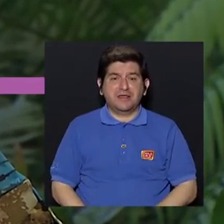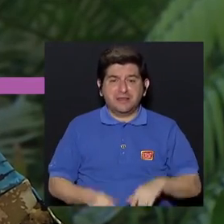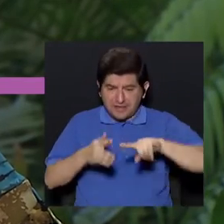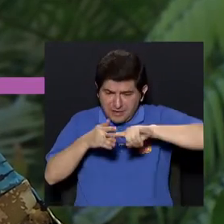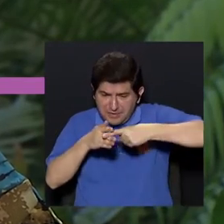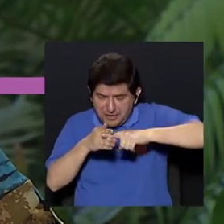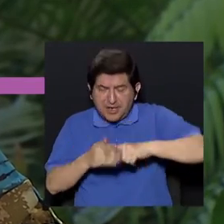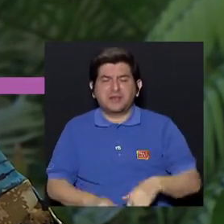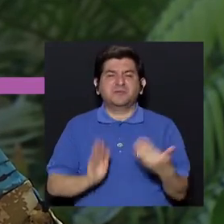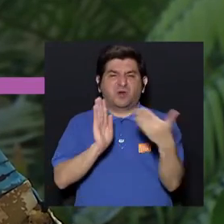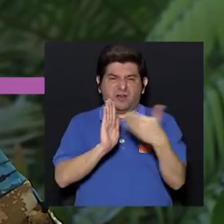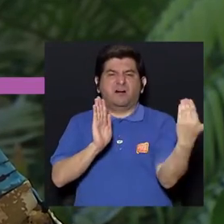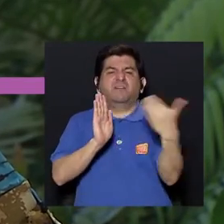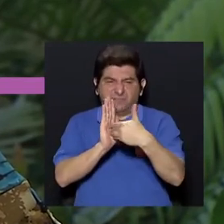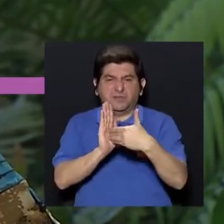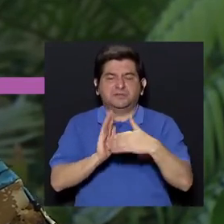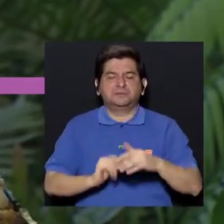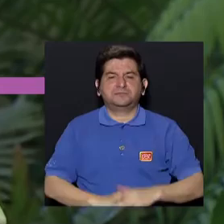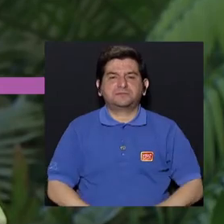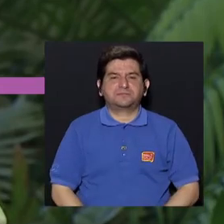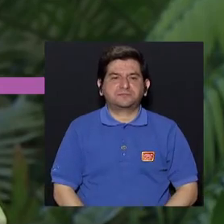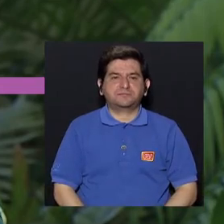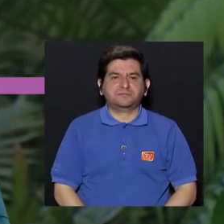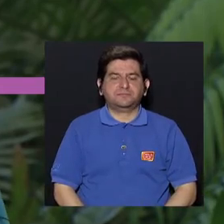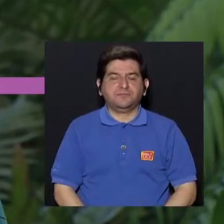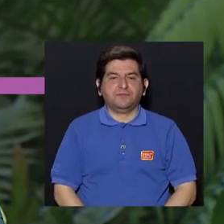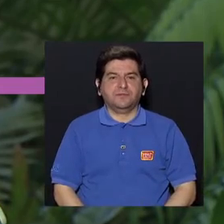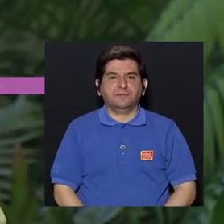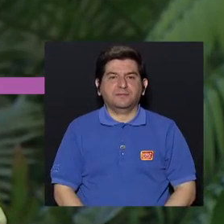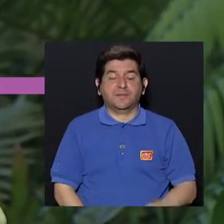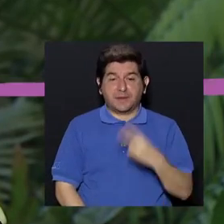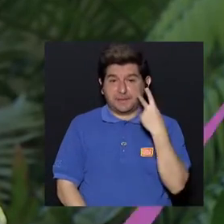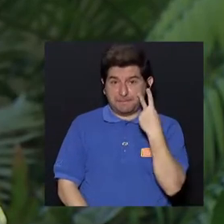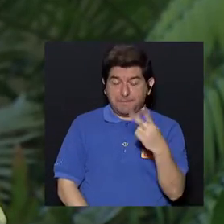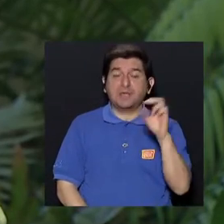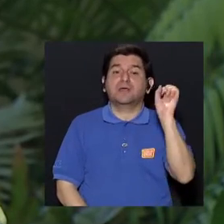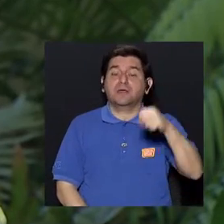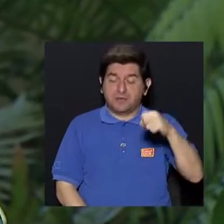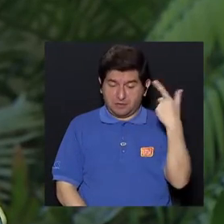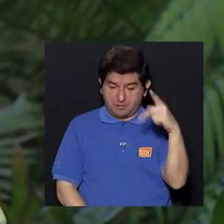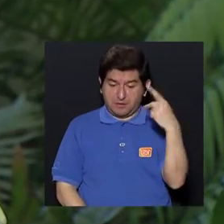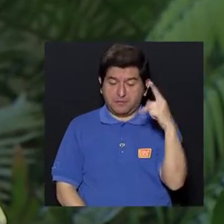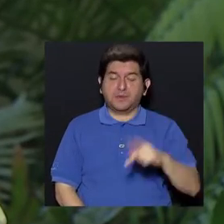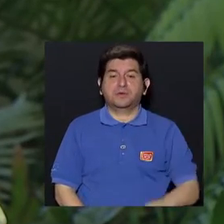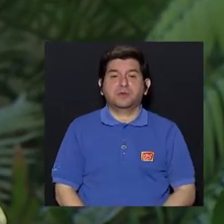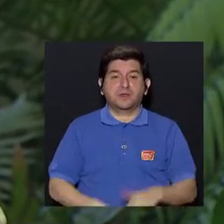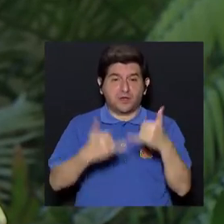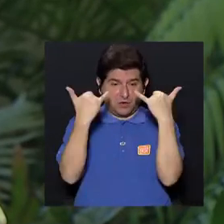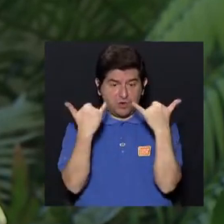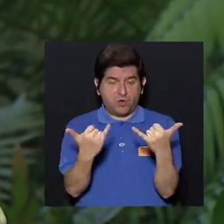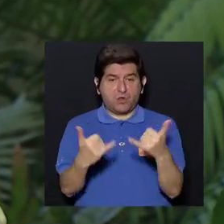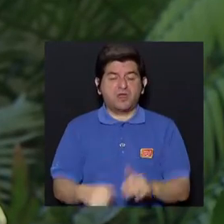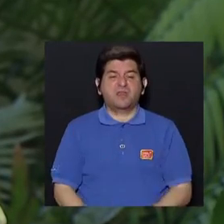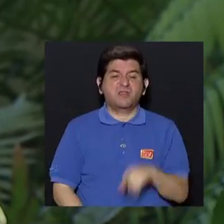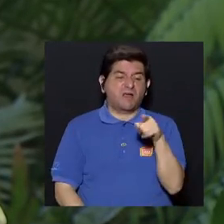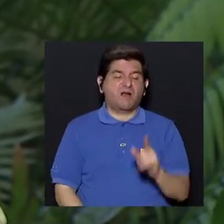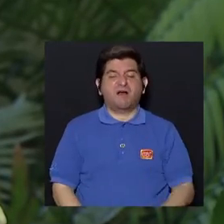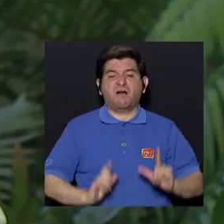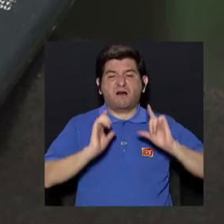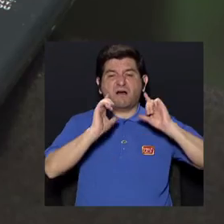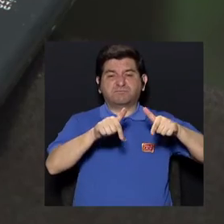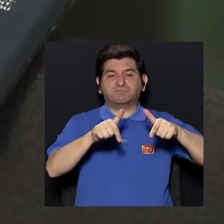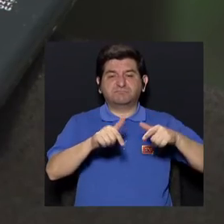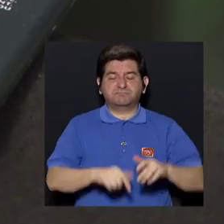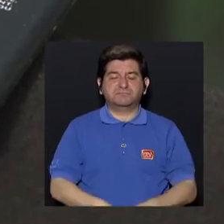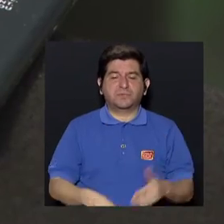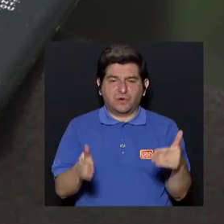todos sus componentes y demás los va a dañar, ¿verdad? Entonces, para que veamos que sí es peligroso y demás y ya esto sí hay que desecharlo.